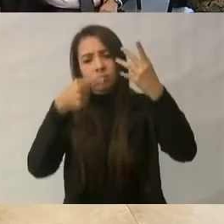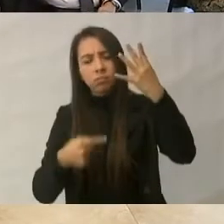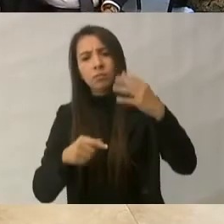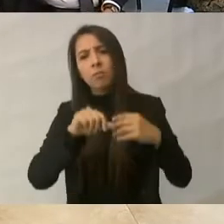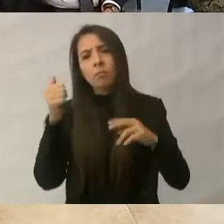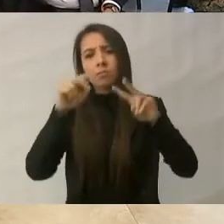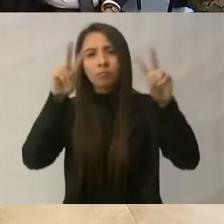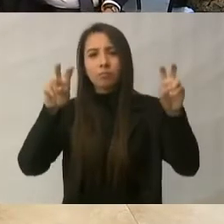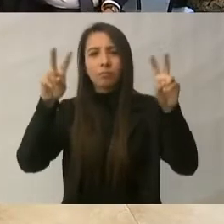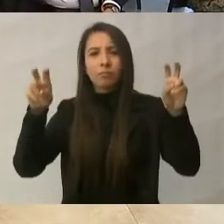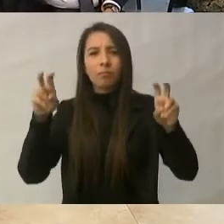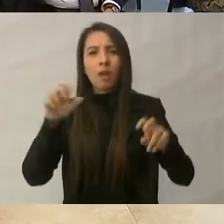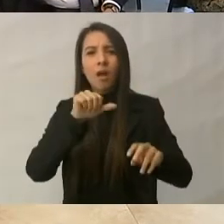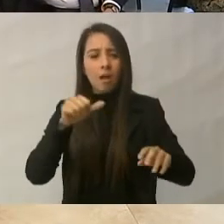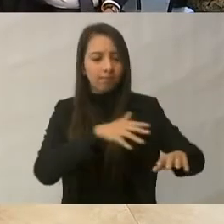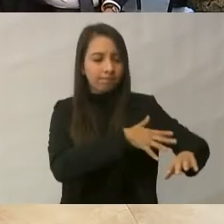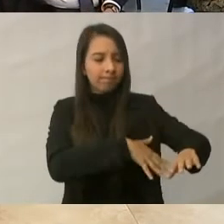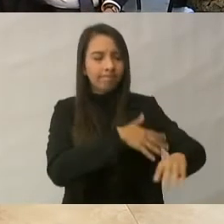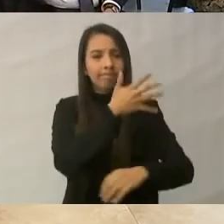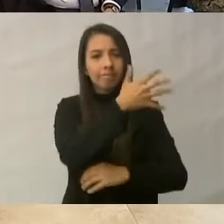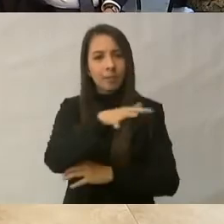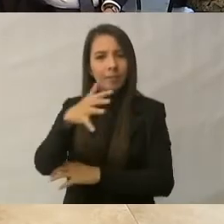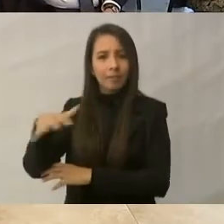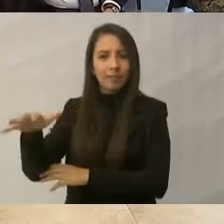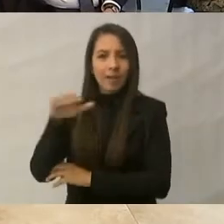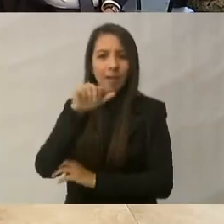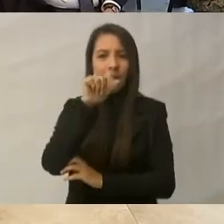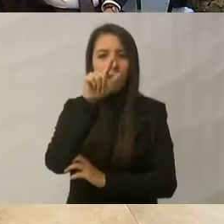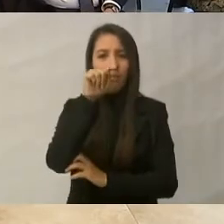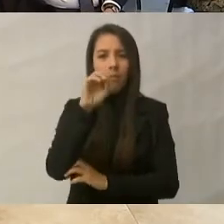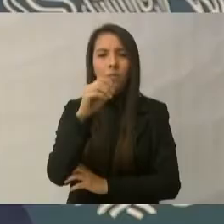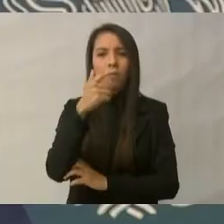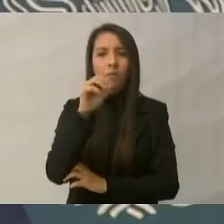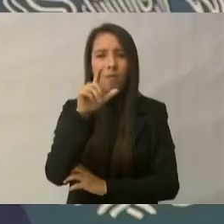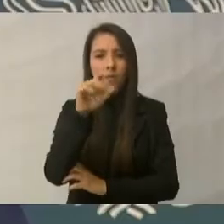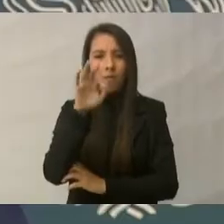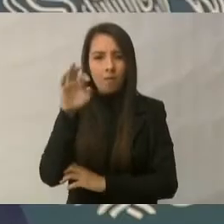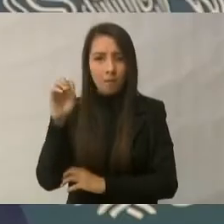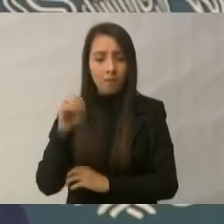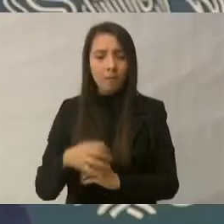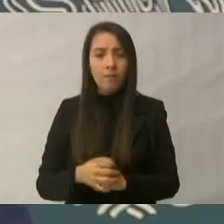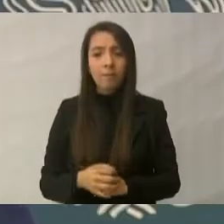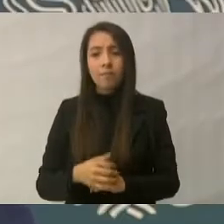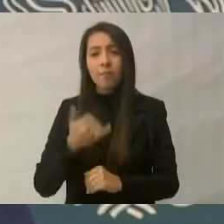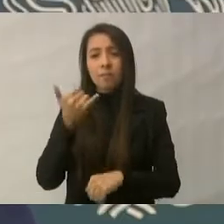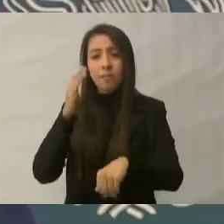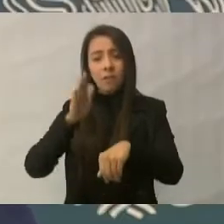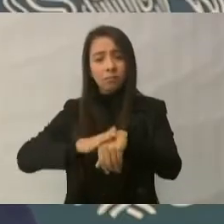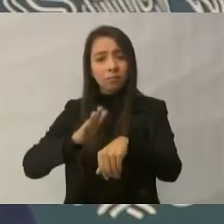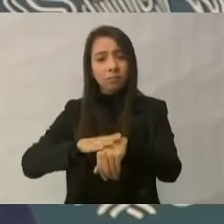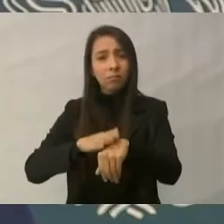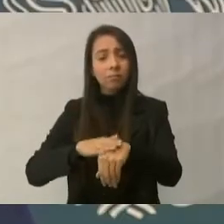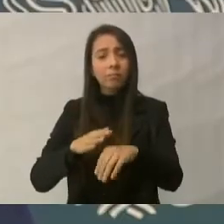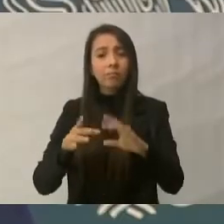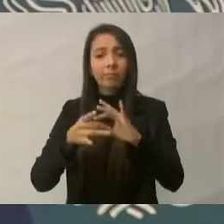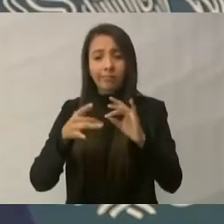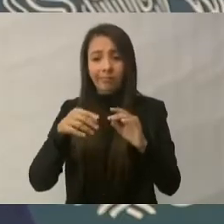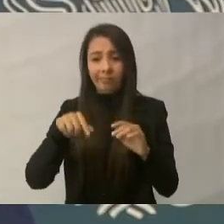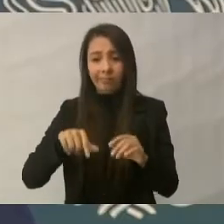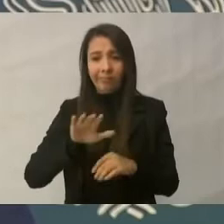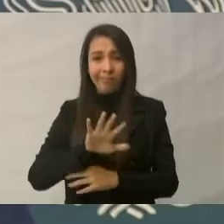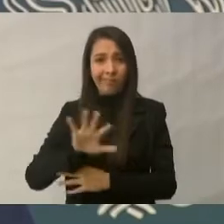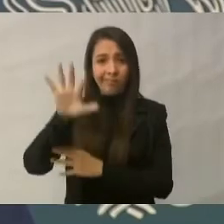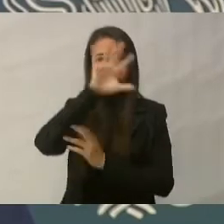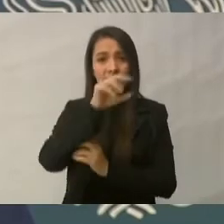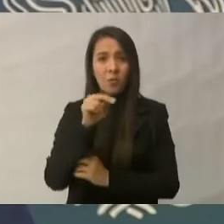problemática del Alto Golfo. Y quiero comentar que esta parte de nuestro país, específicamente la parte